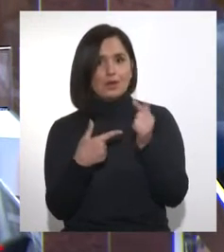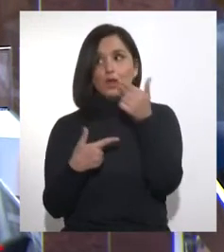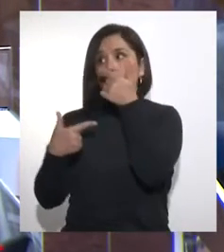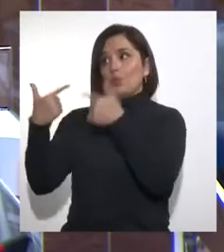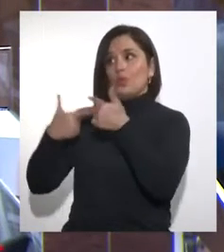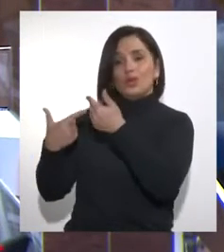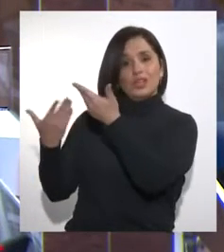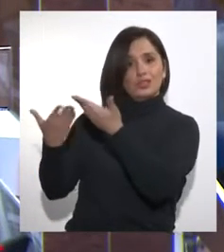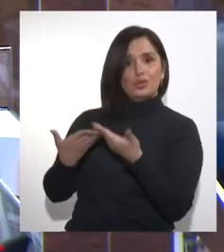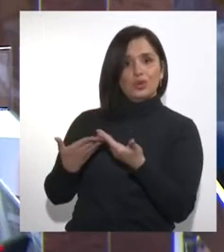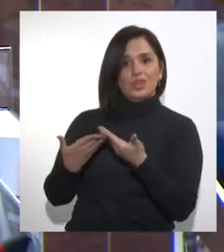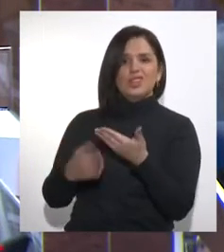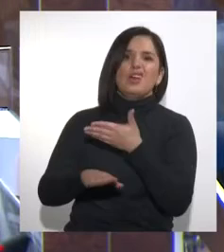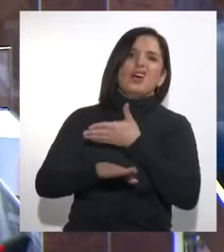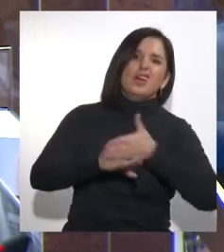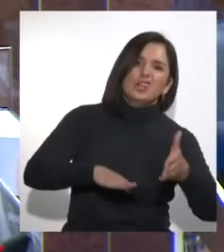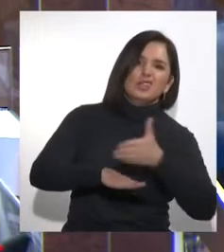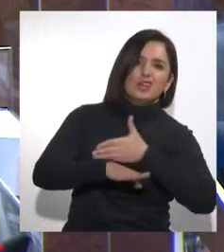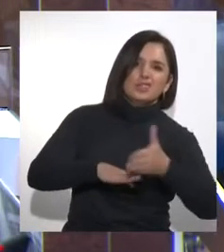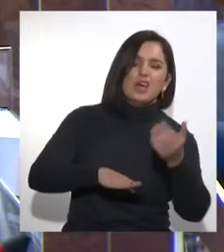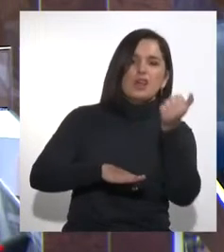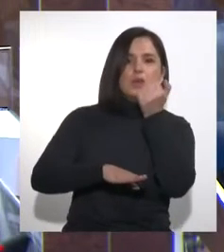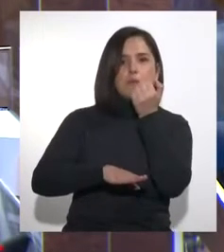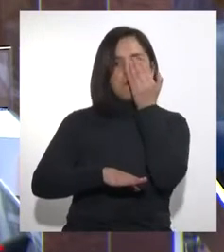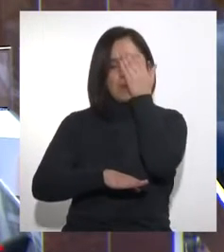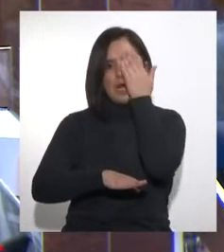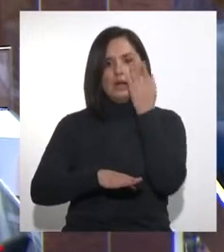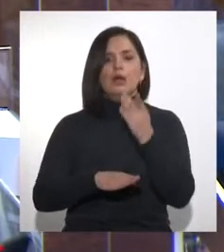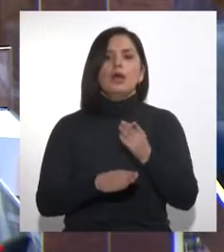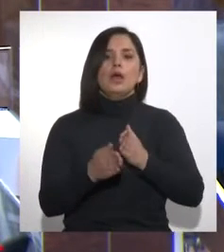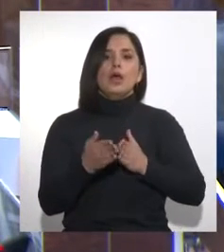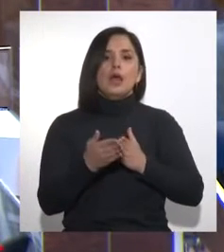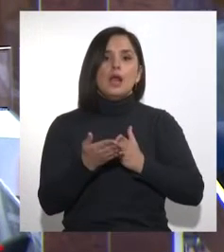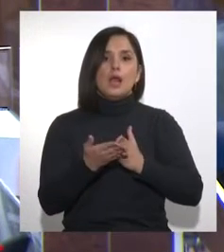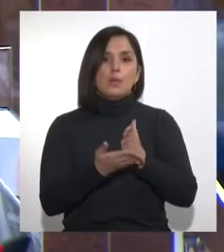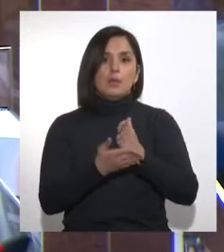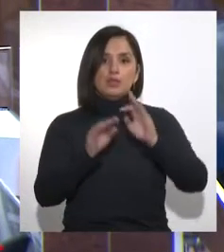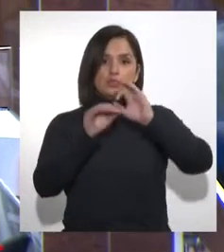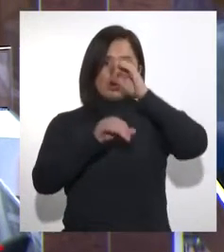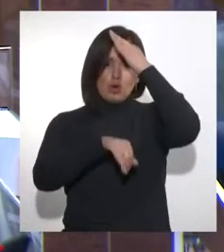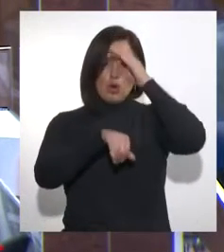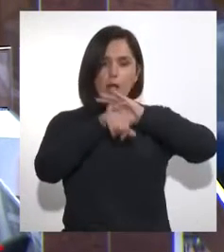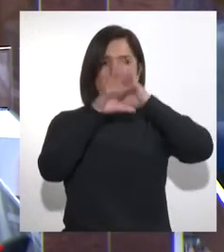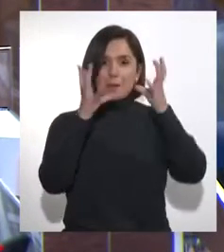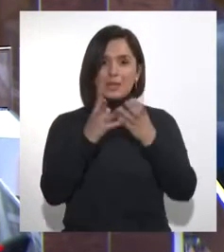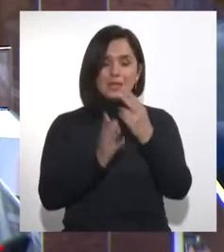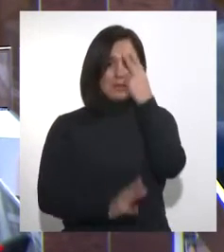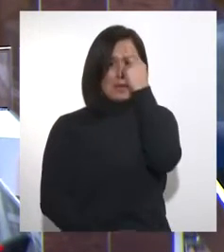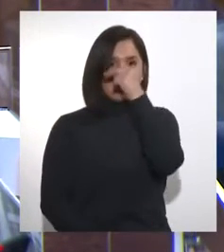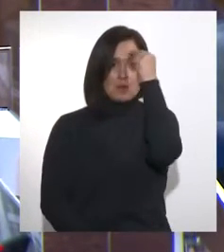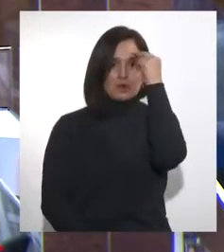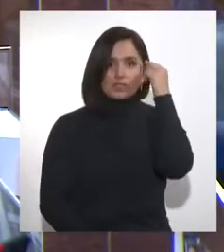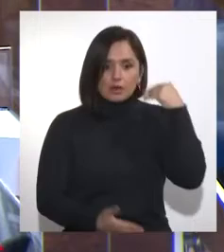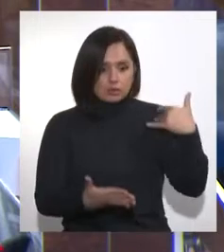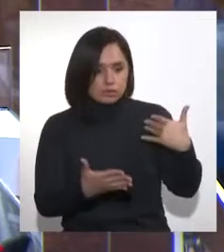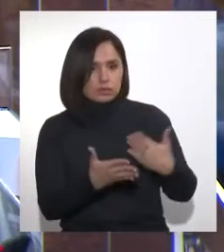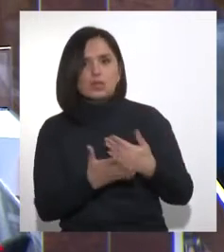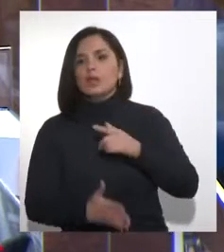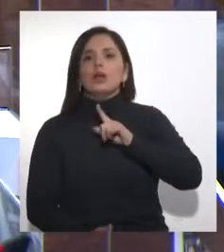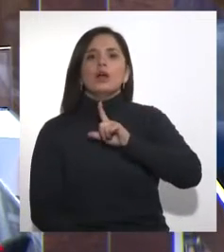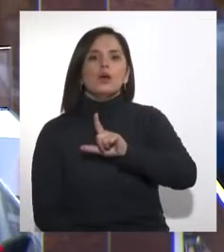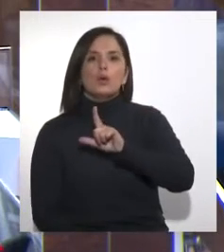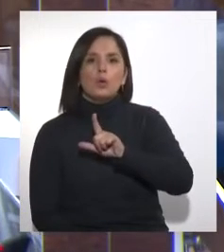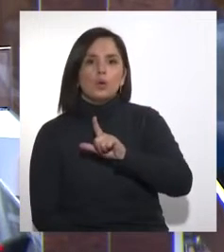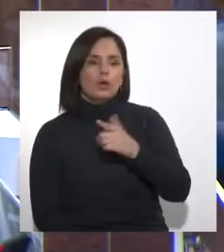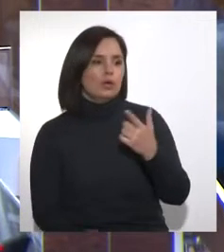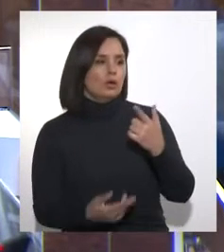tarde y mal. La pandemia partió en marzo, estamos en julio. Estuvo el bono COVID, el ingreso familiar de emergencia